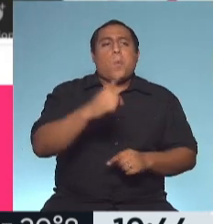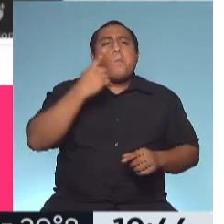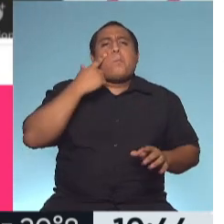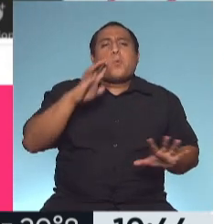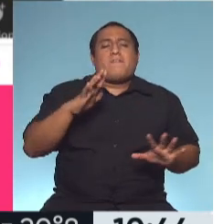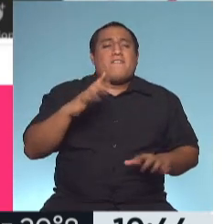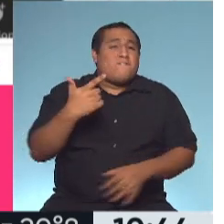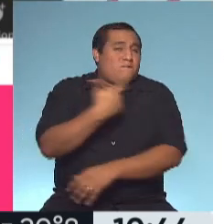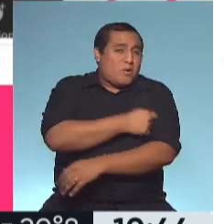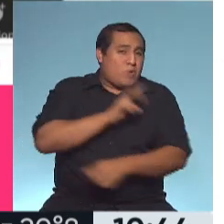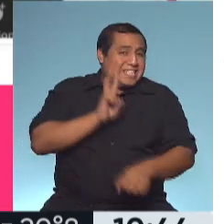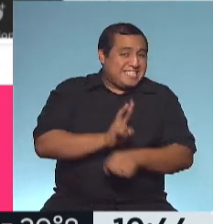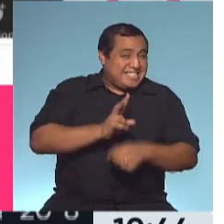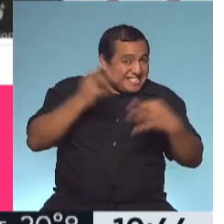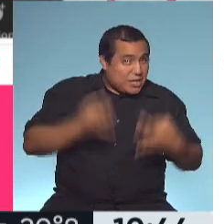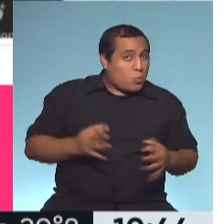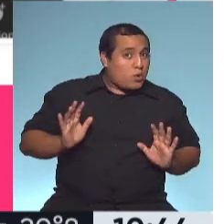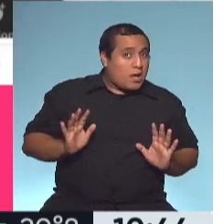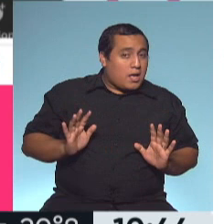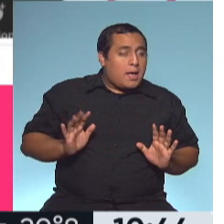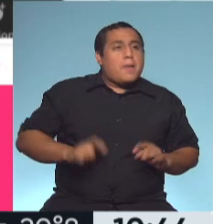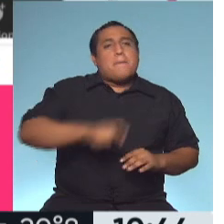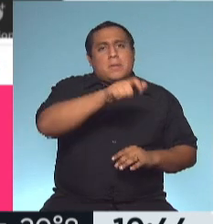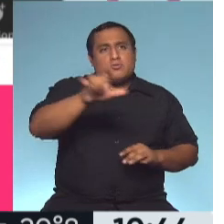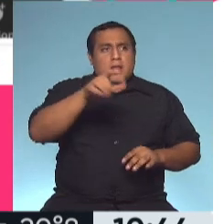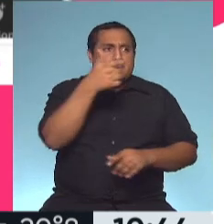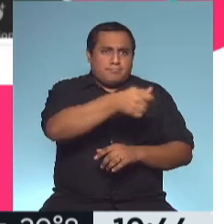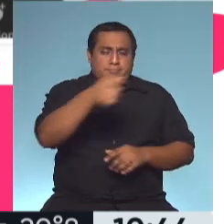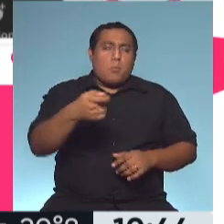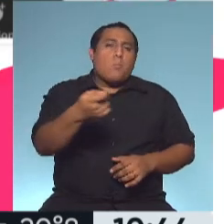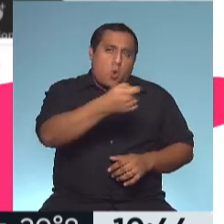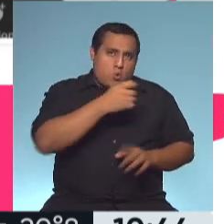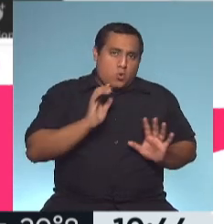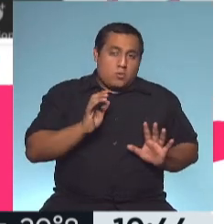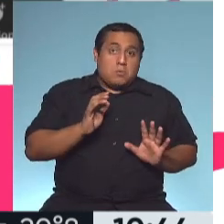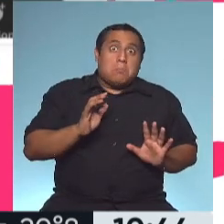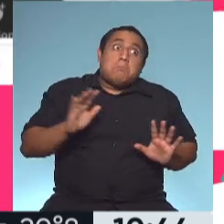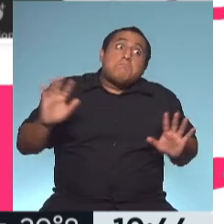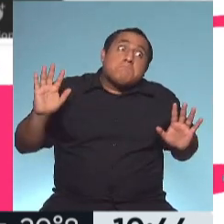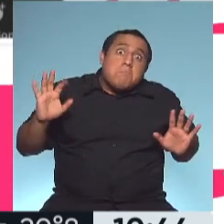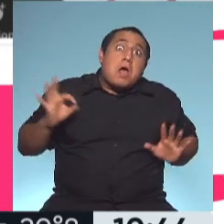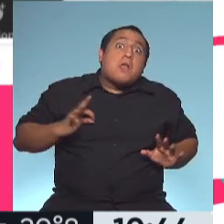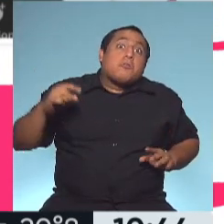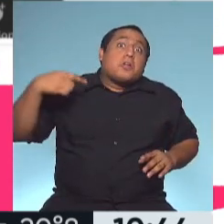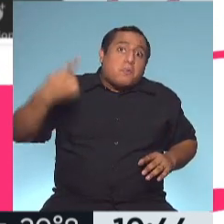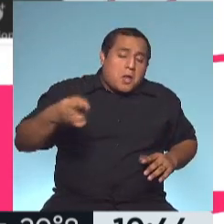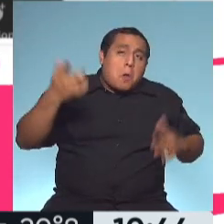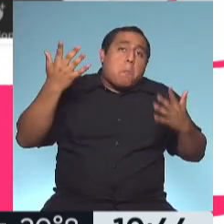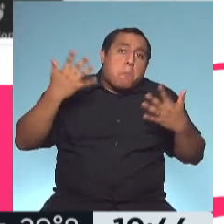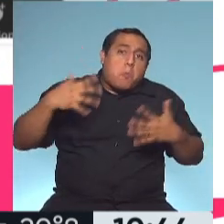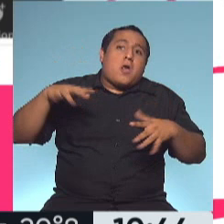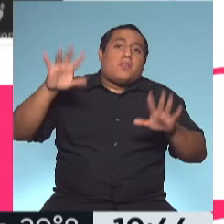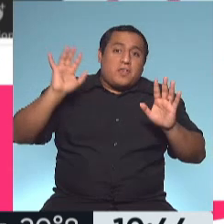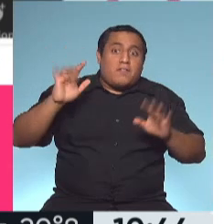seguridad en pocas personas y tal vez el año que viene ya podamos